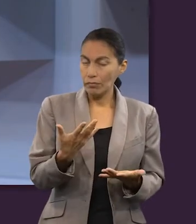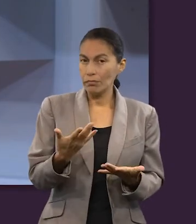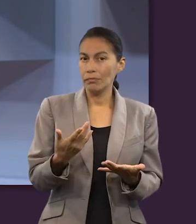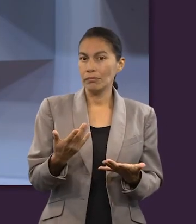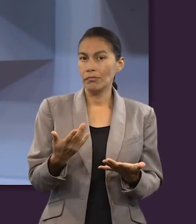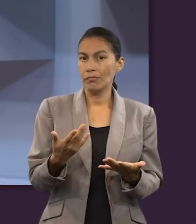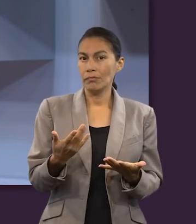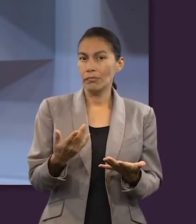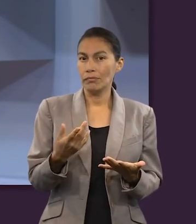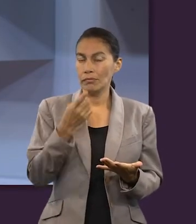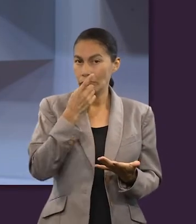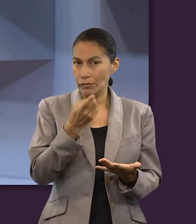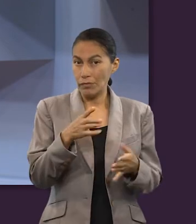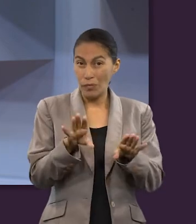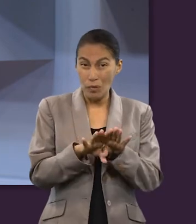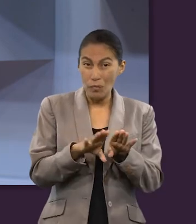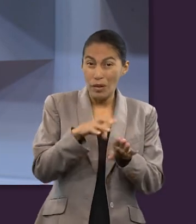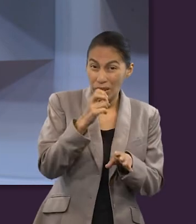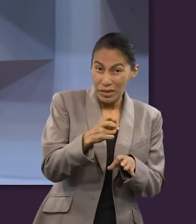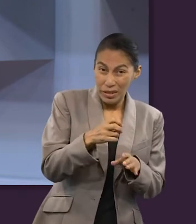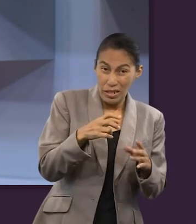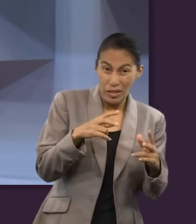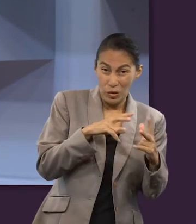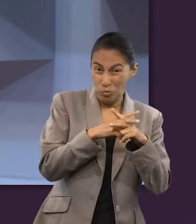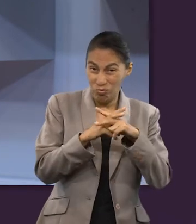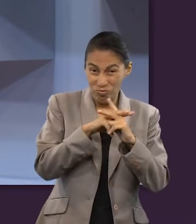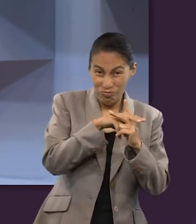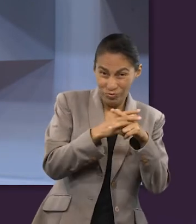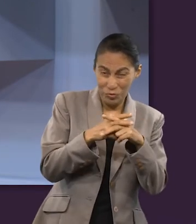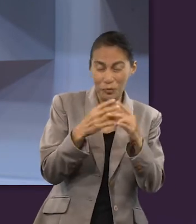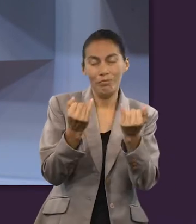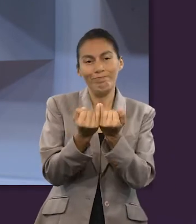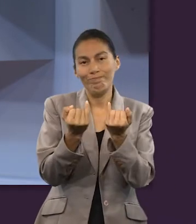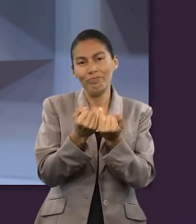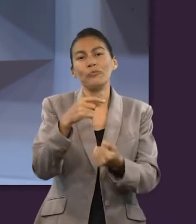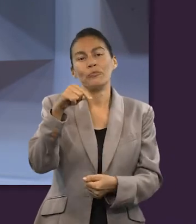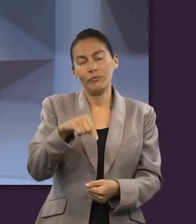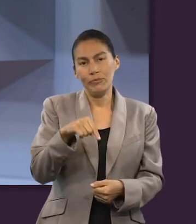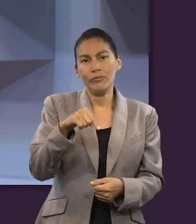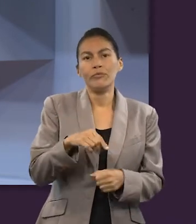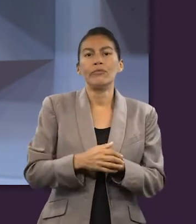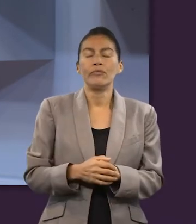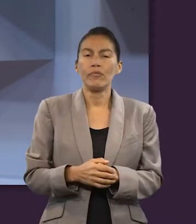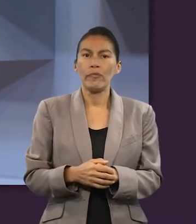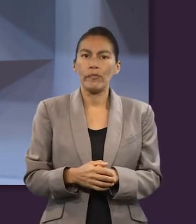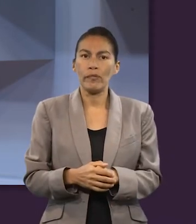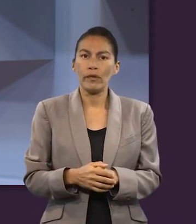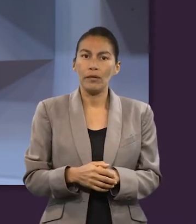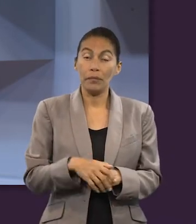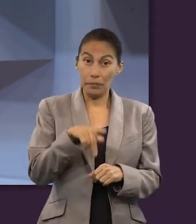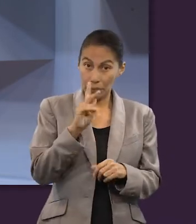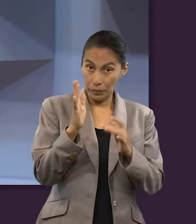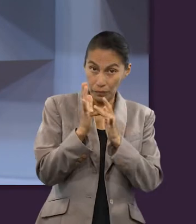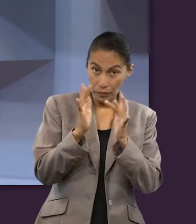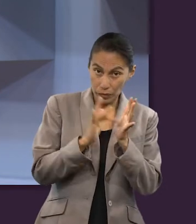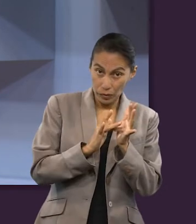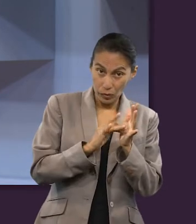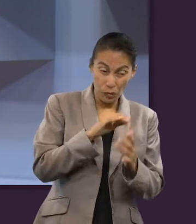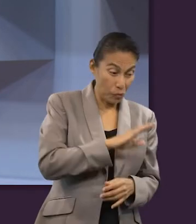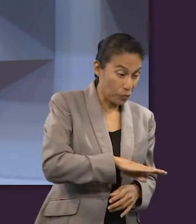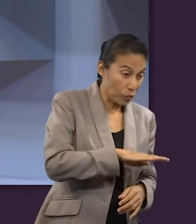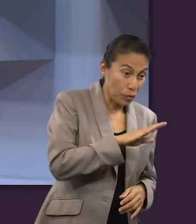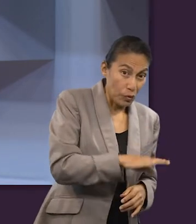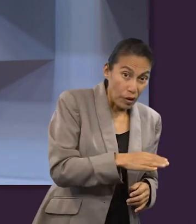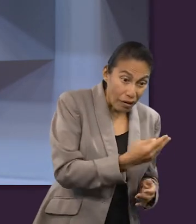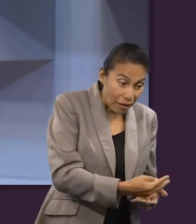Aquí tenemos que resaltar que esa lucha, esa lucha sigue siendo parte y nosotros estamos en medio. Pero